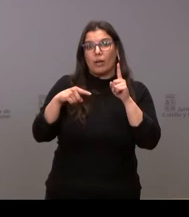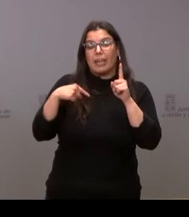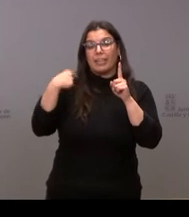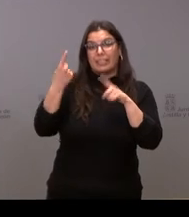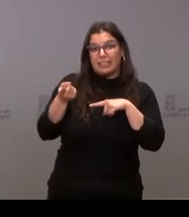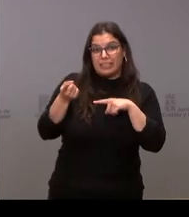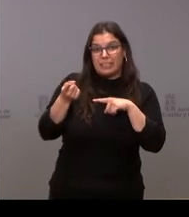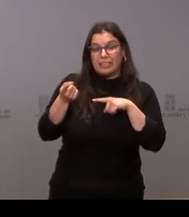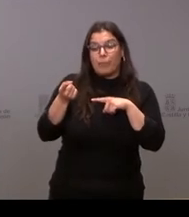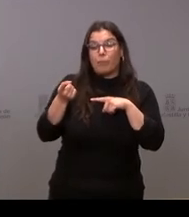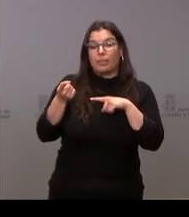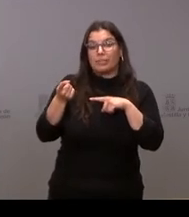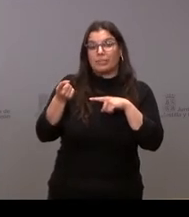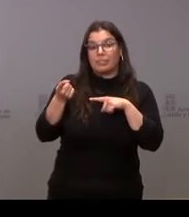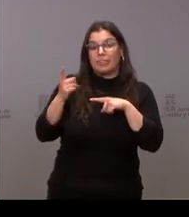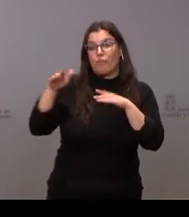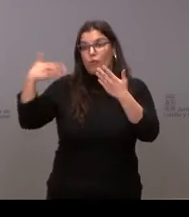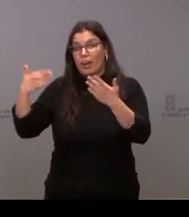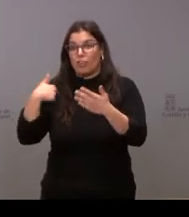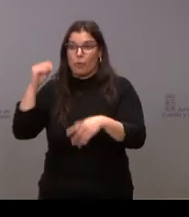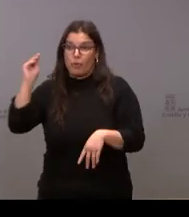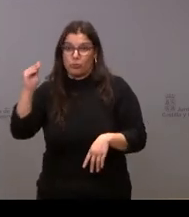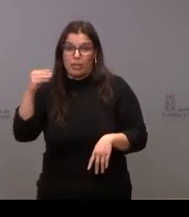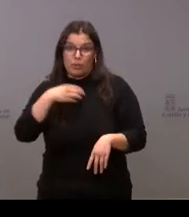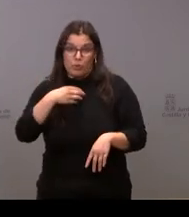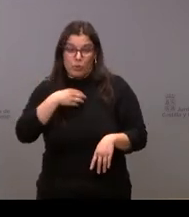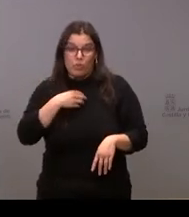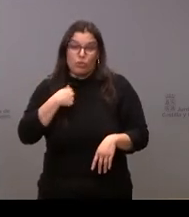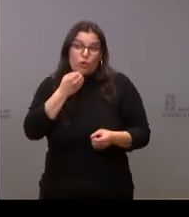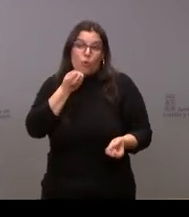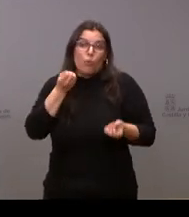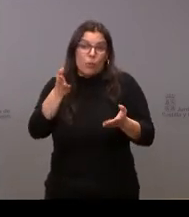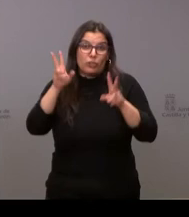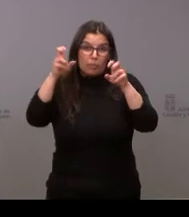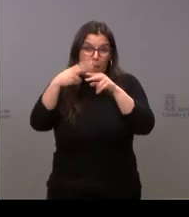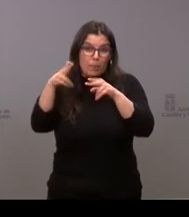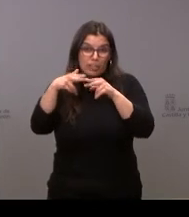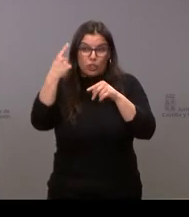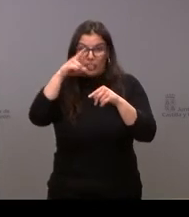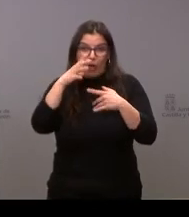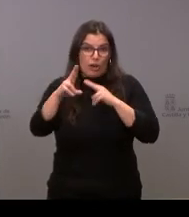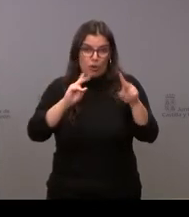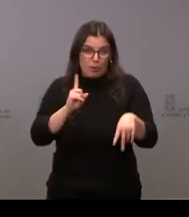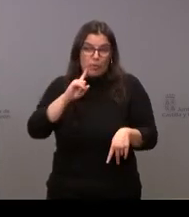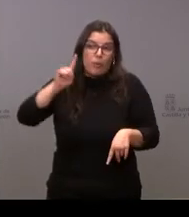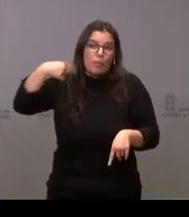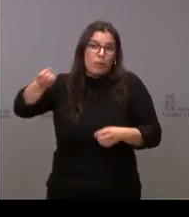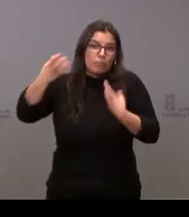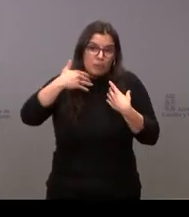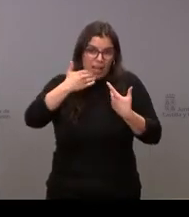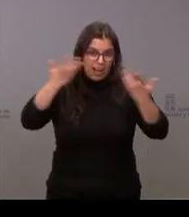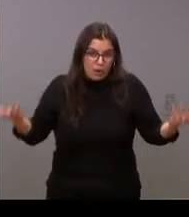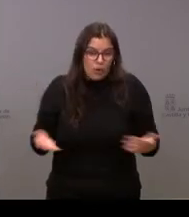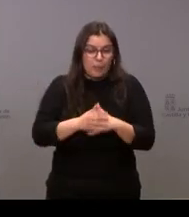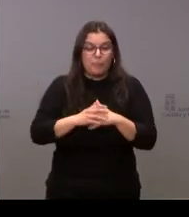después se las formulo y bueno si me las pueden hacer llegar se lo agradecería esta semana han finalizado la primera ronda de